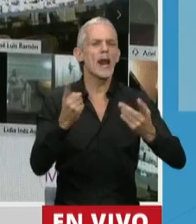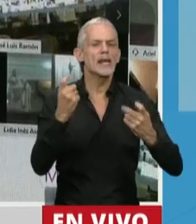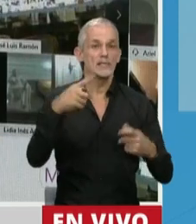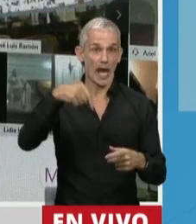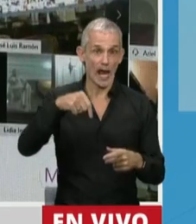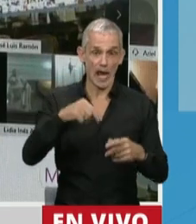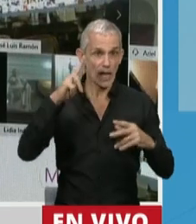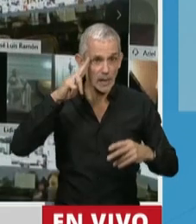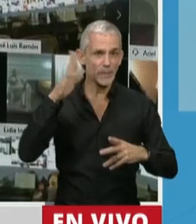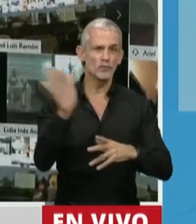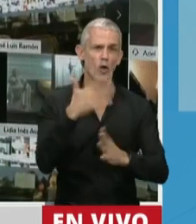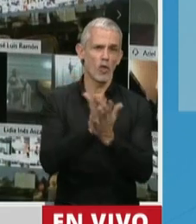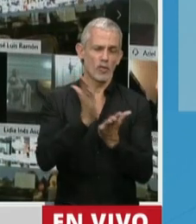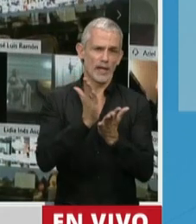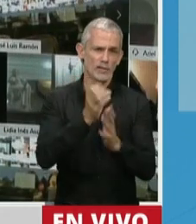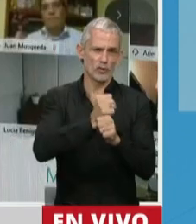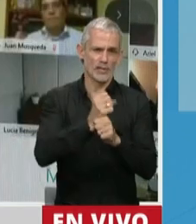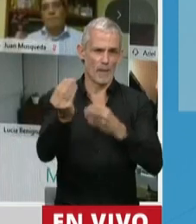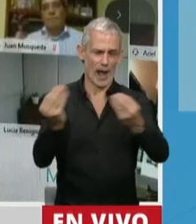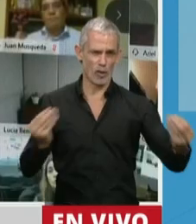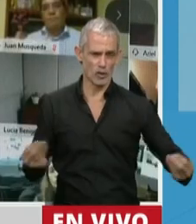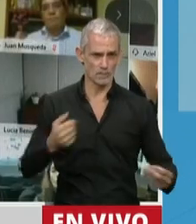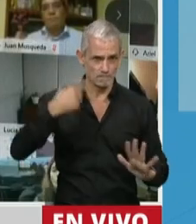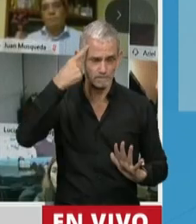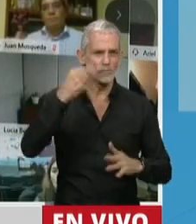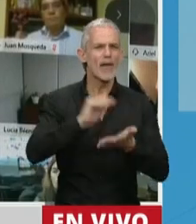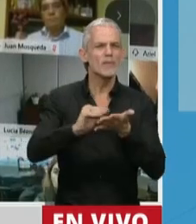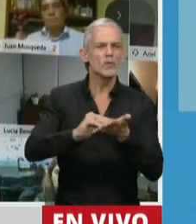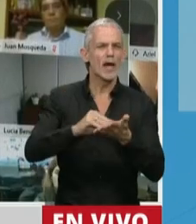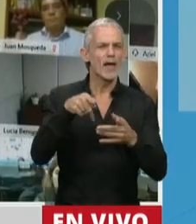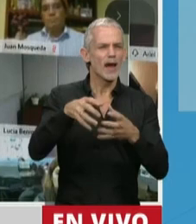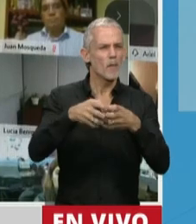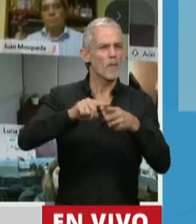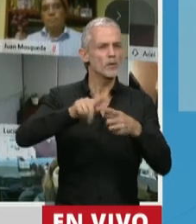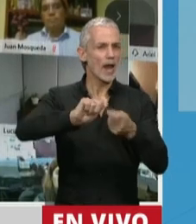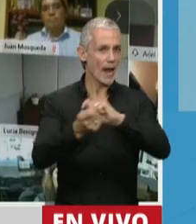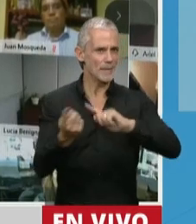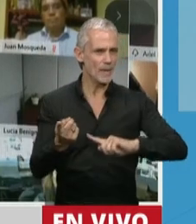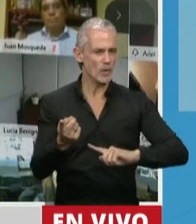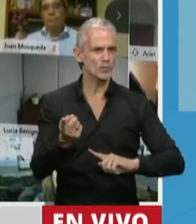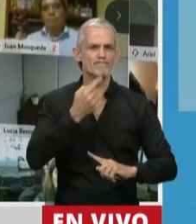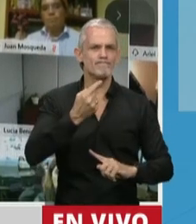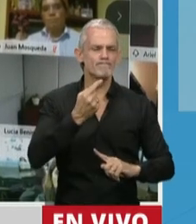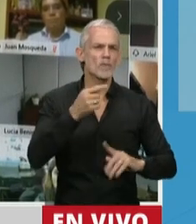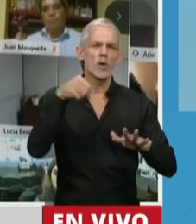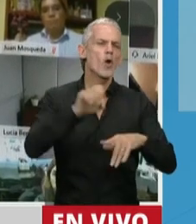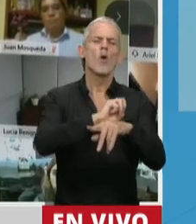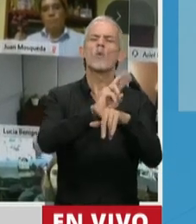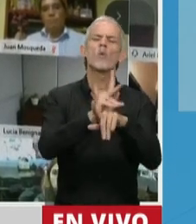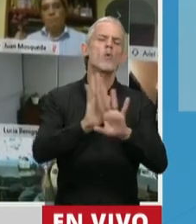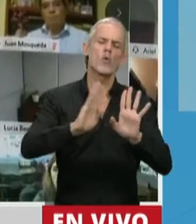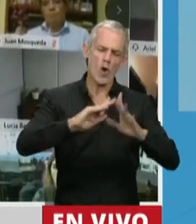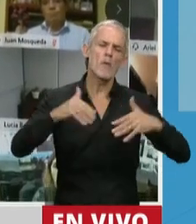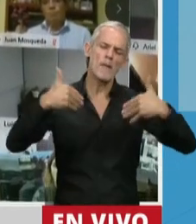todos los derechos laborales. Escuché una diputada de Cambiemos que dijo que esto inclusive iba más allá de la